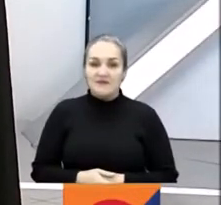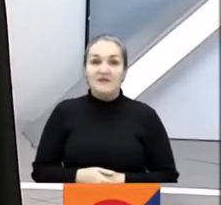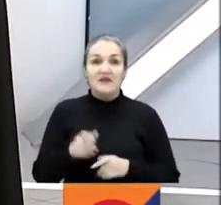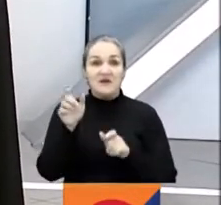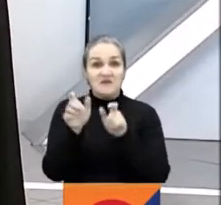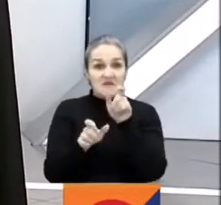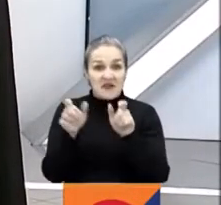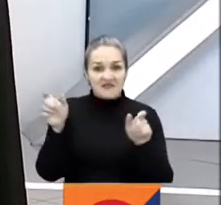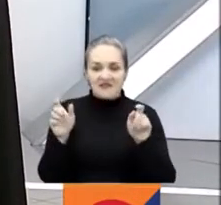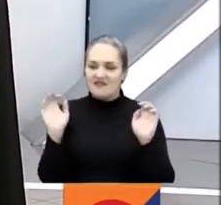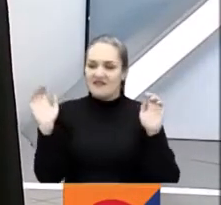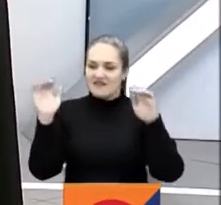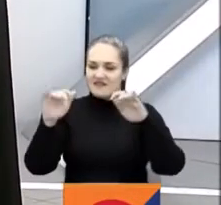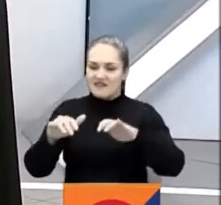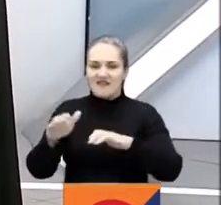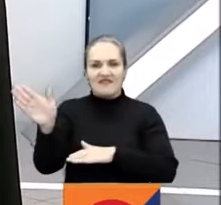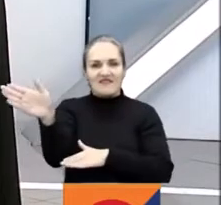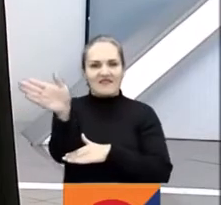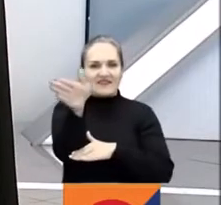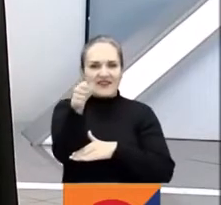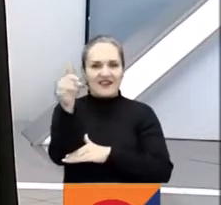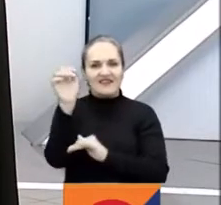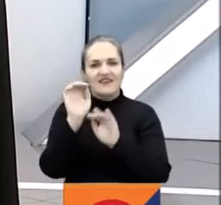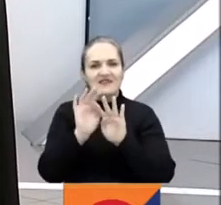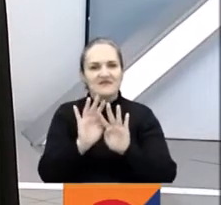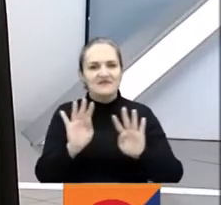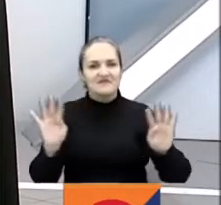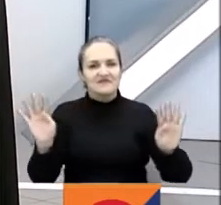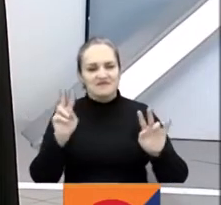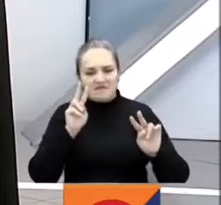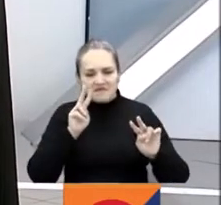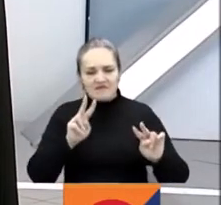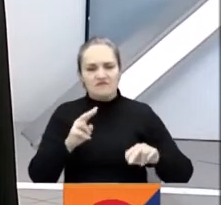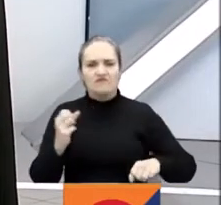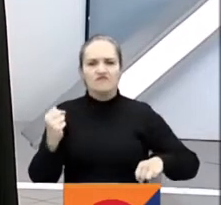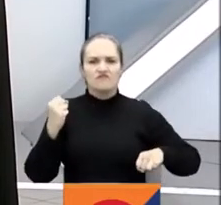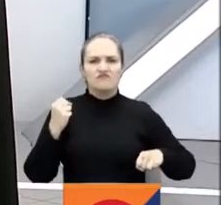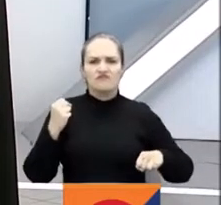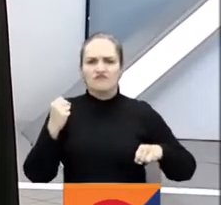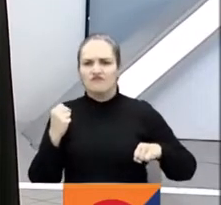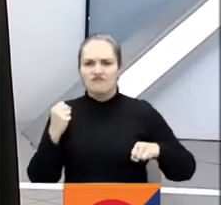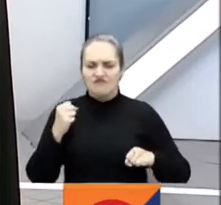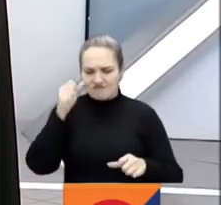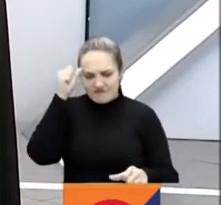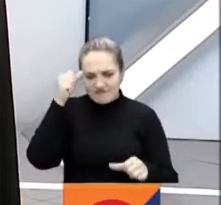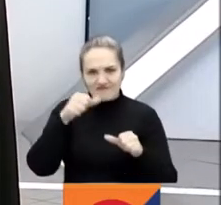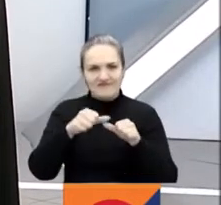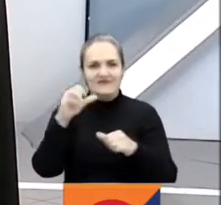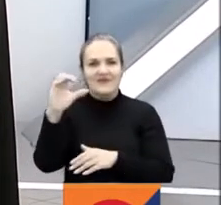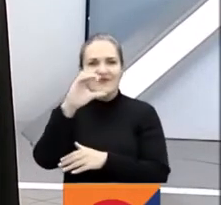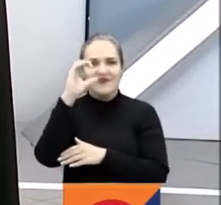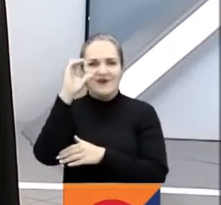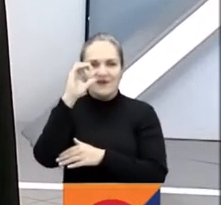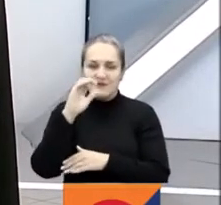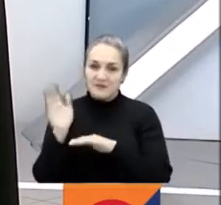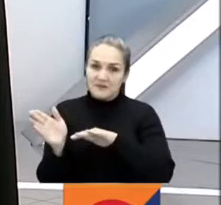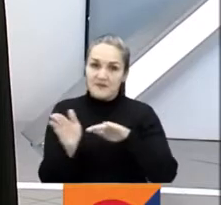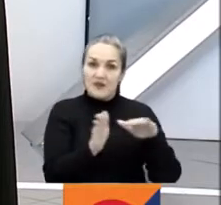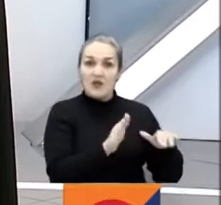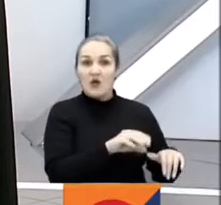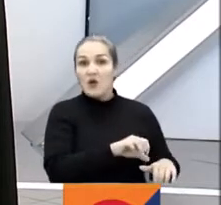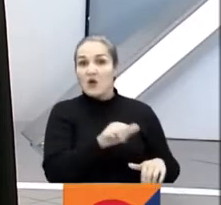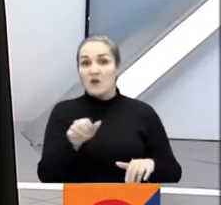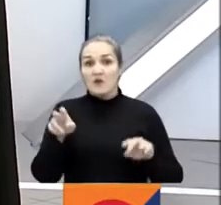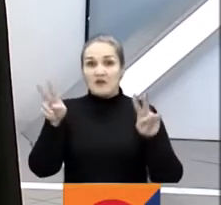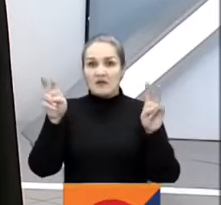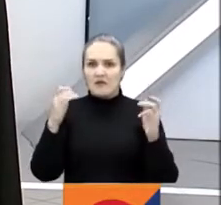saliendo a honrar nuestra bandera, nuestros símbolos patrios, a conmemorar esta gran fecha. Y el otro tema del día es la instalación de las sesiones